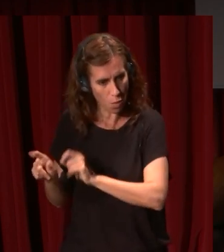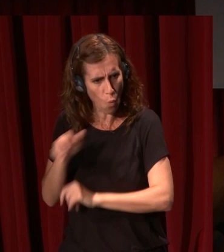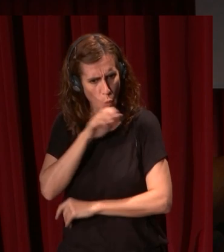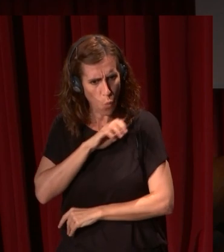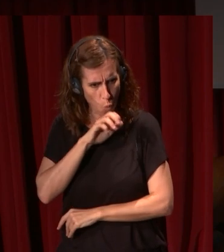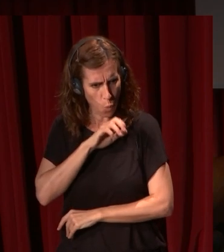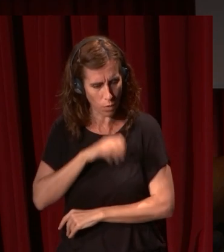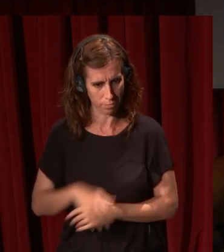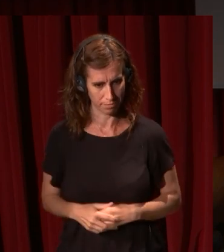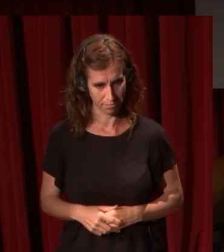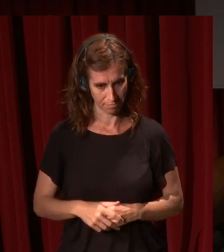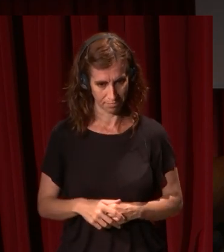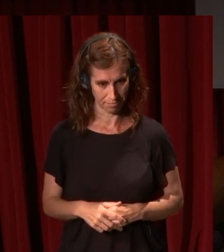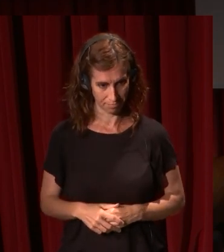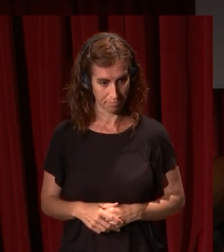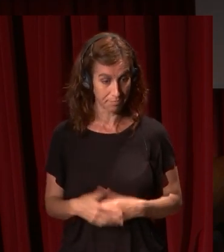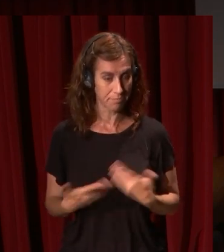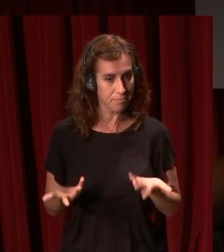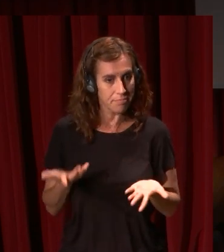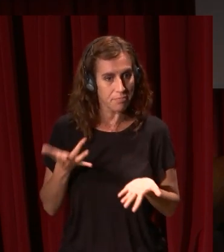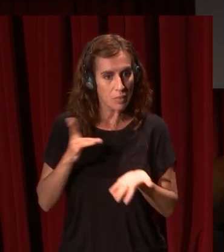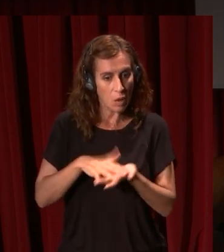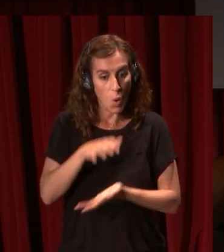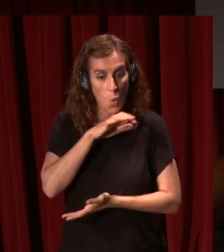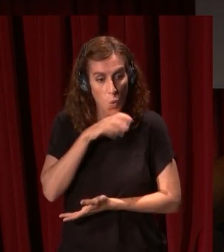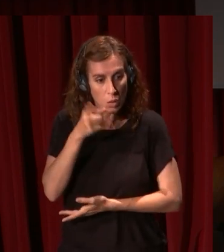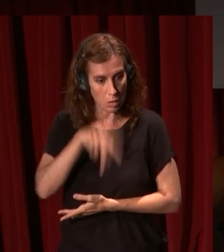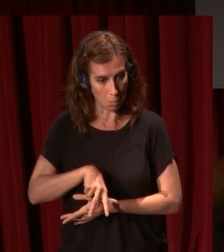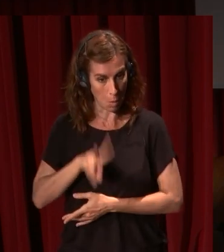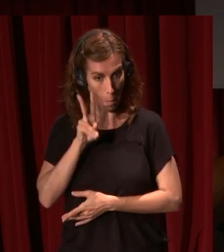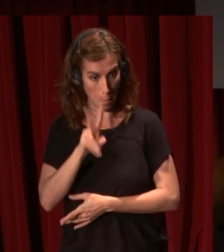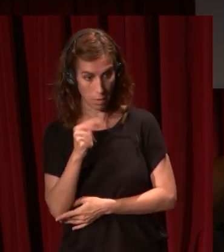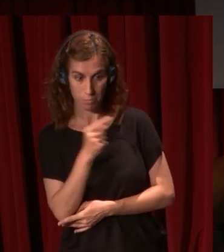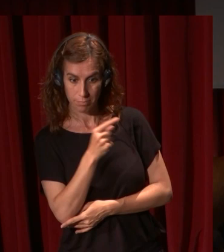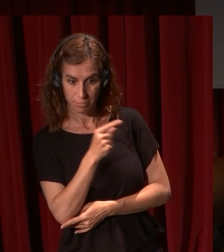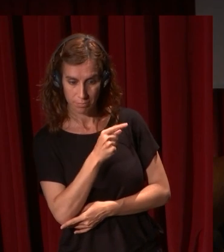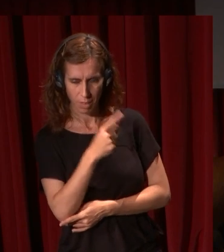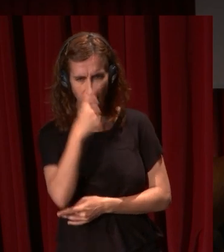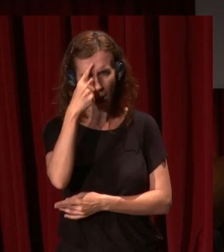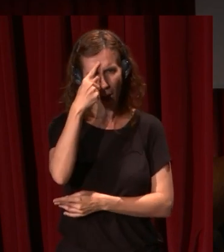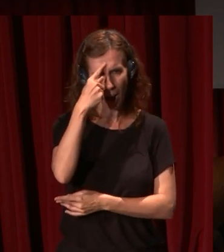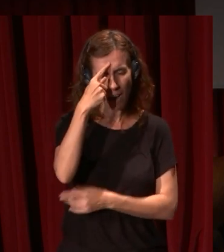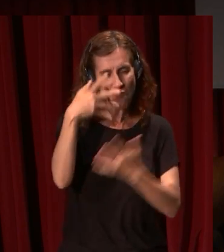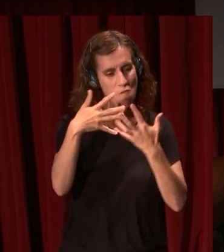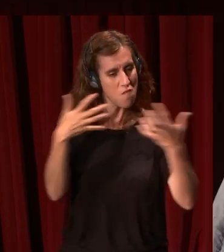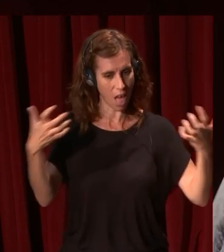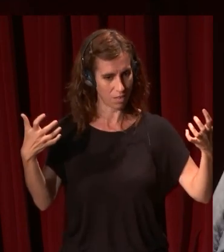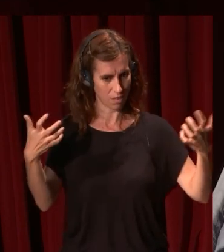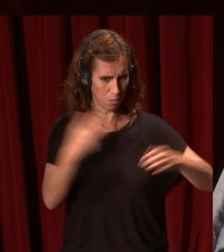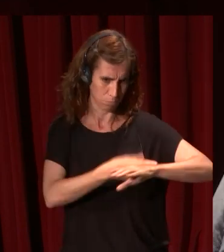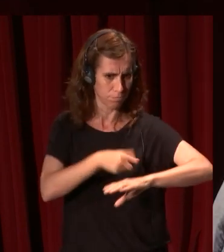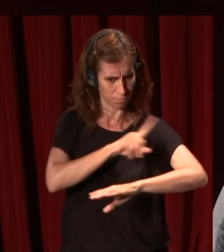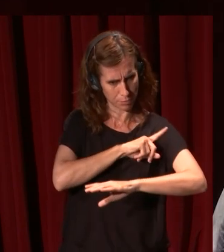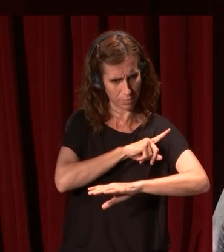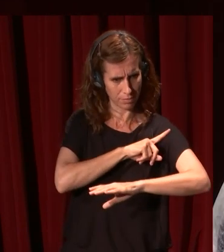y de que es muy curioso cuando uno ve esta pintura recordar esas frases tan exageradas